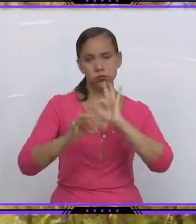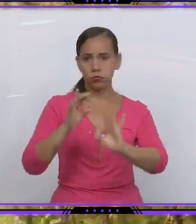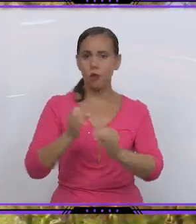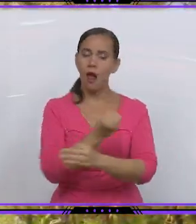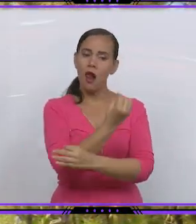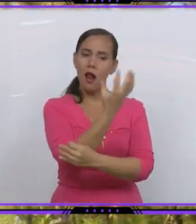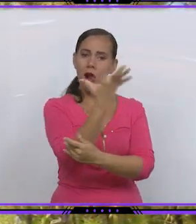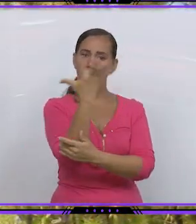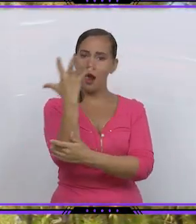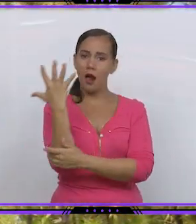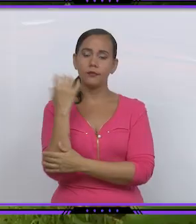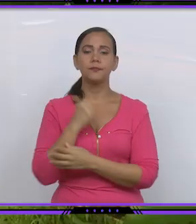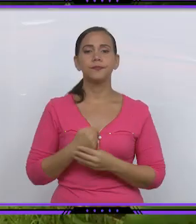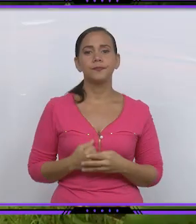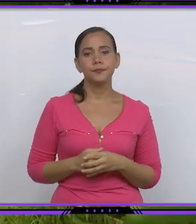en árbol.